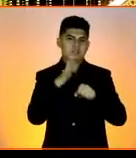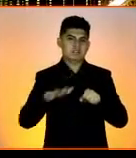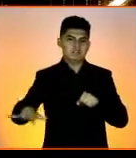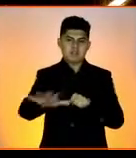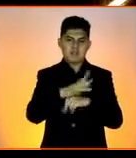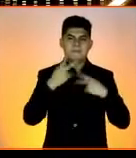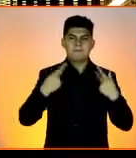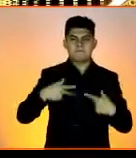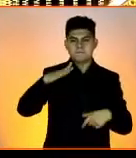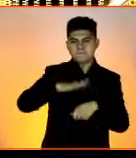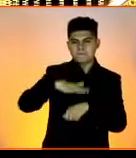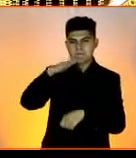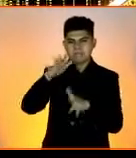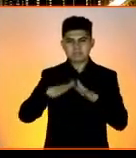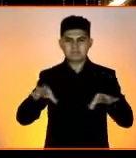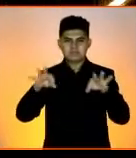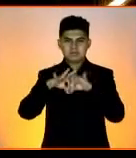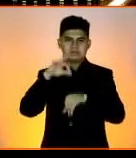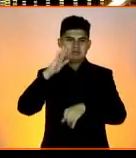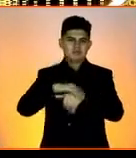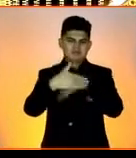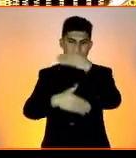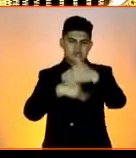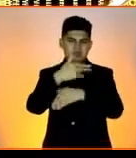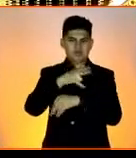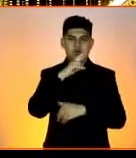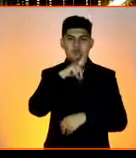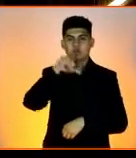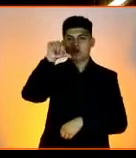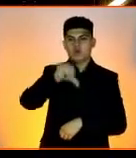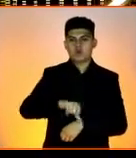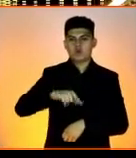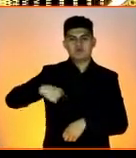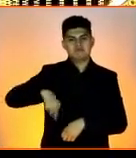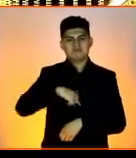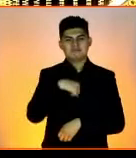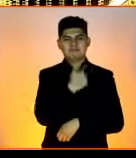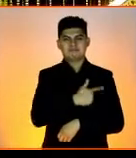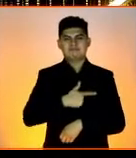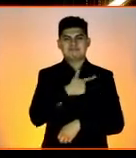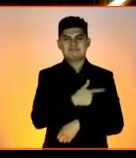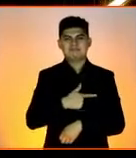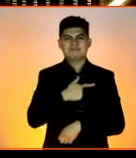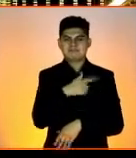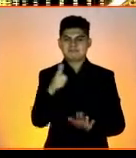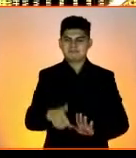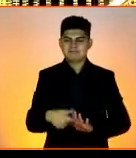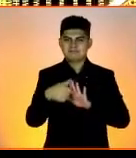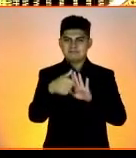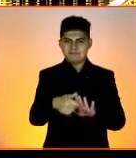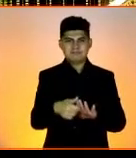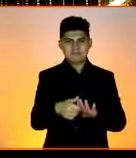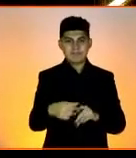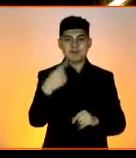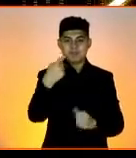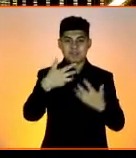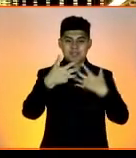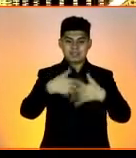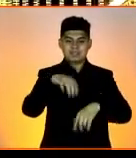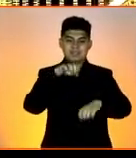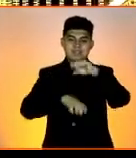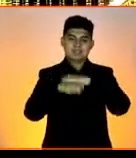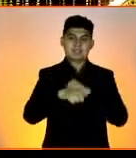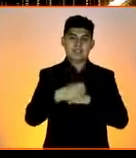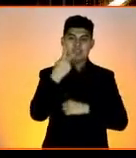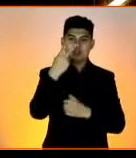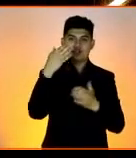cada vez más robustas y maduras. Hoy me complace estar con ustedes en representación de una de las empresas que